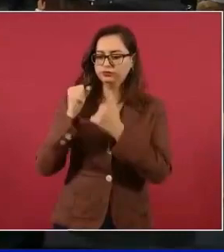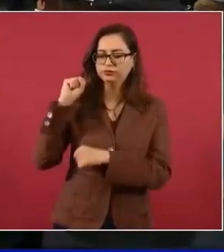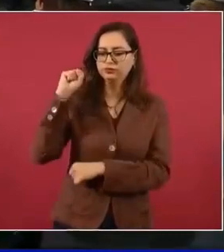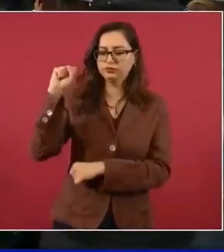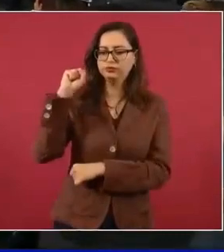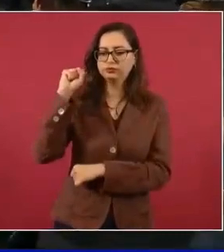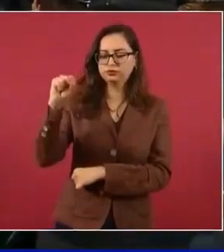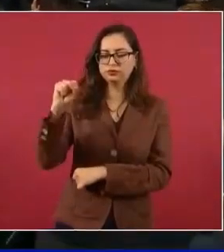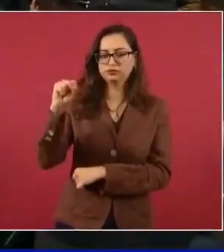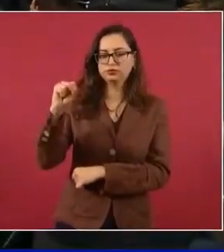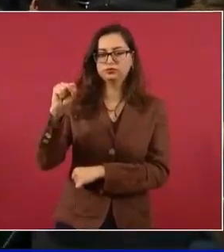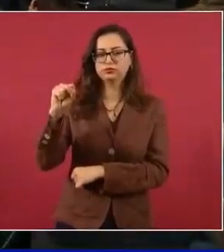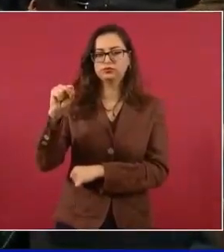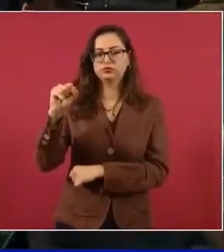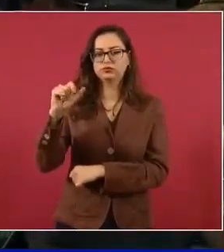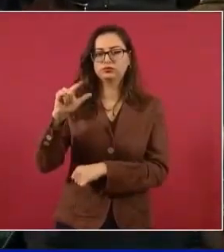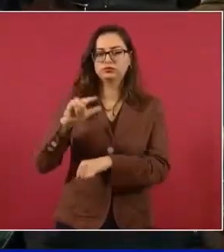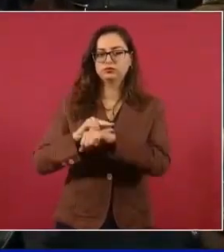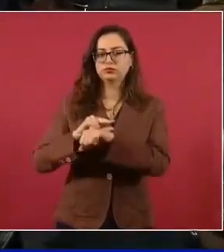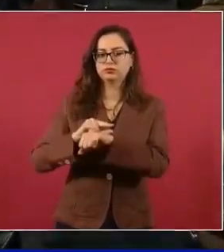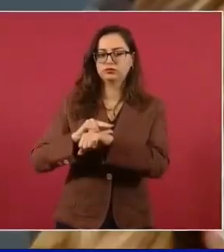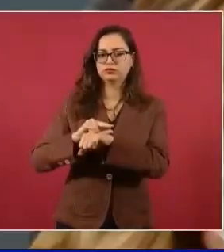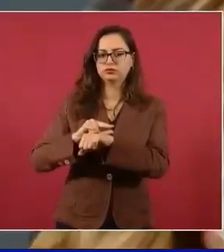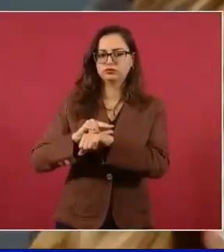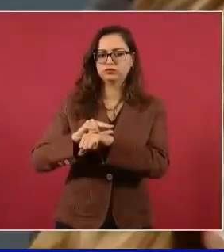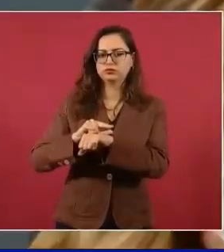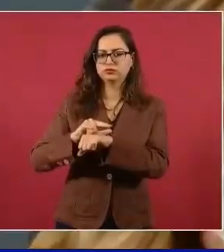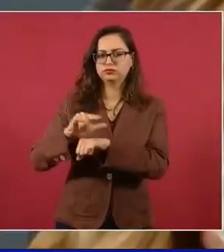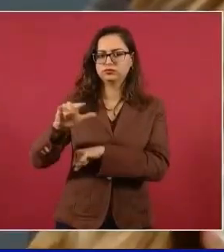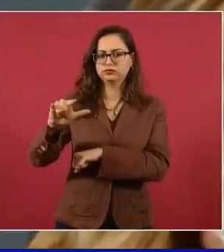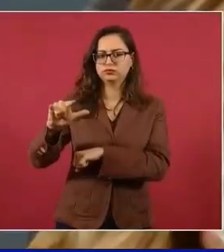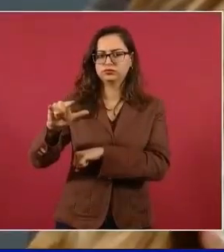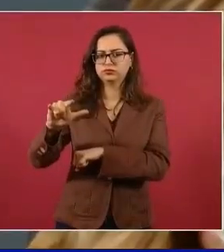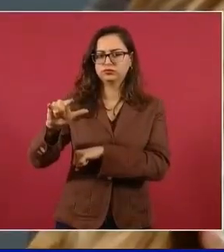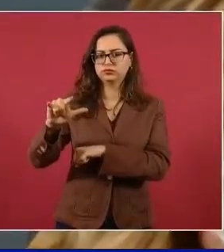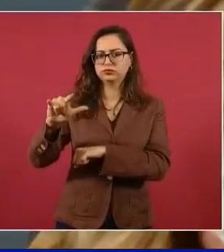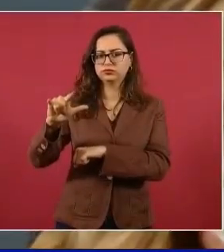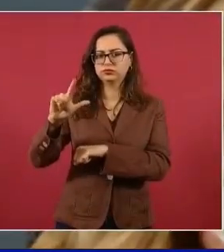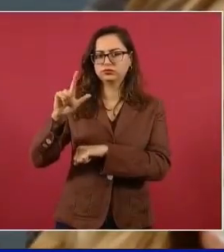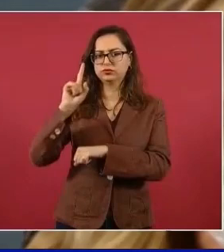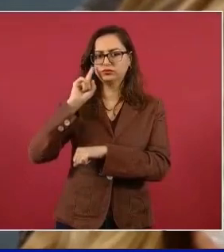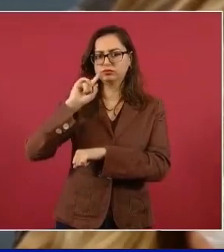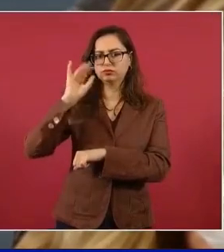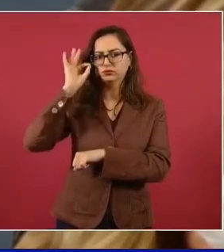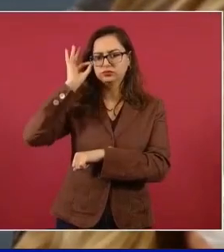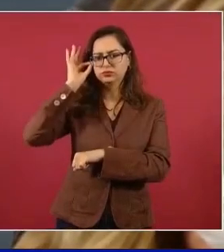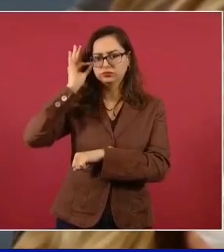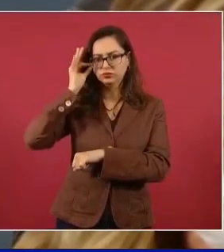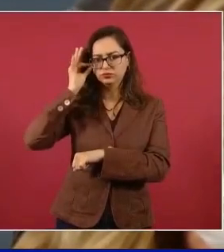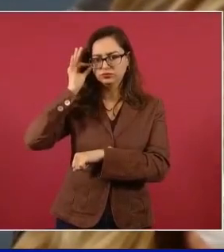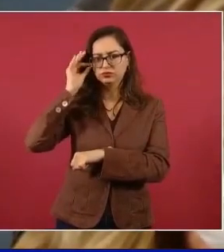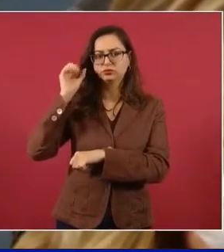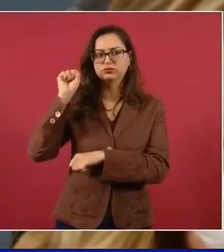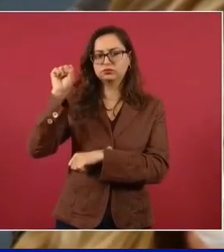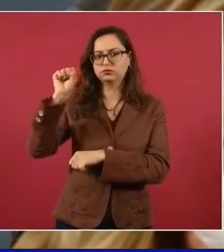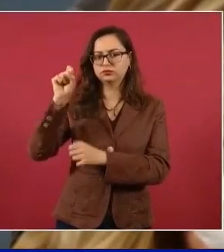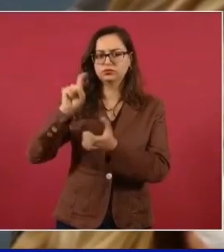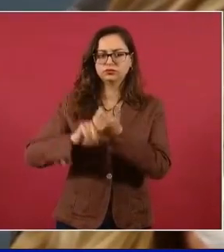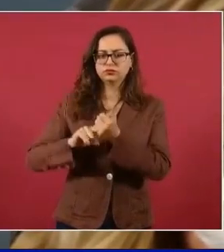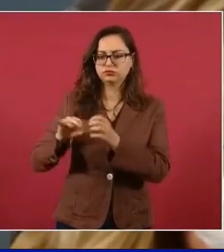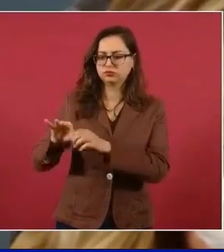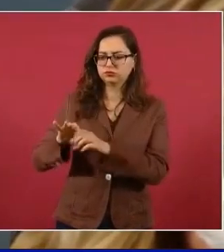Azafatas, de Hermosos. Y gracias a eso hubo una elección limpia, usted lo reconoció también.